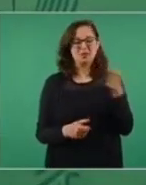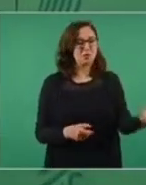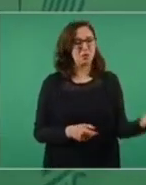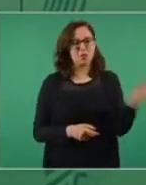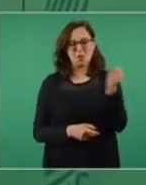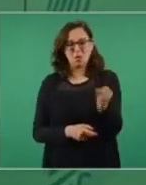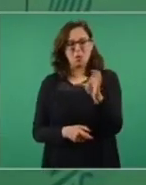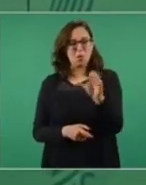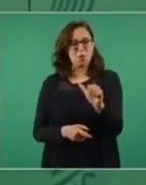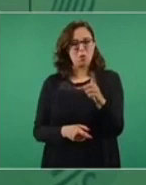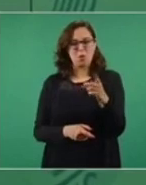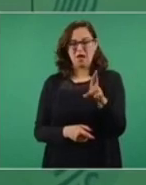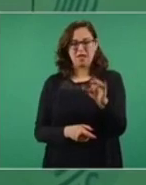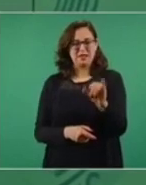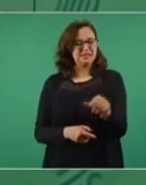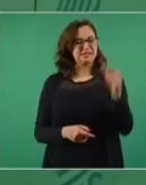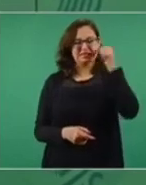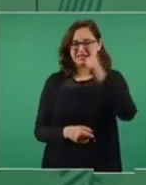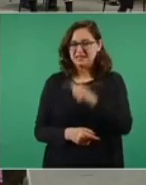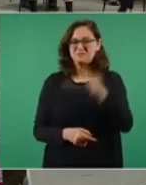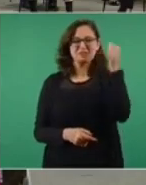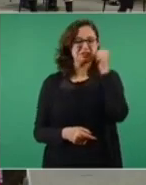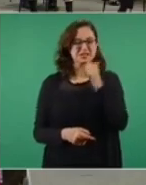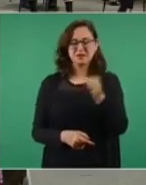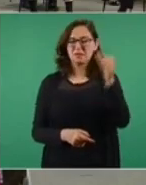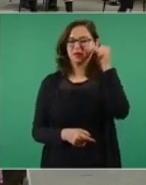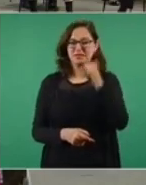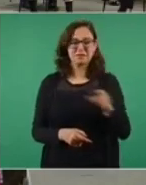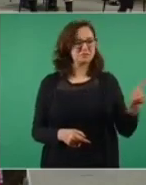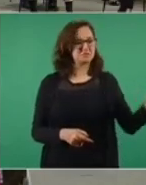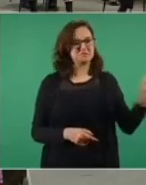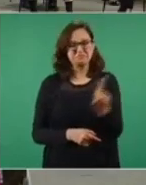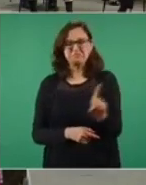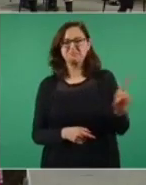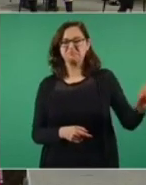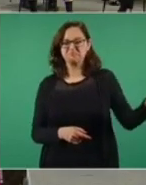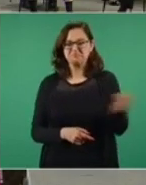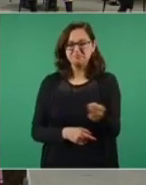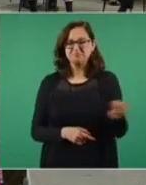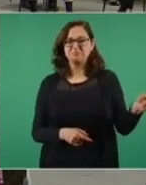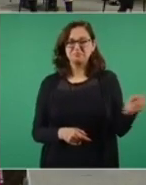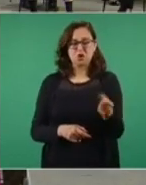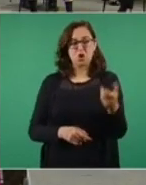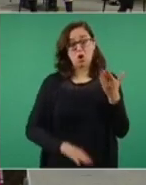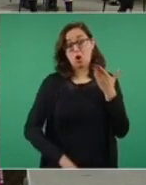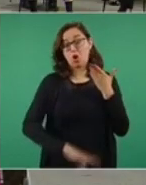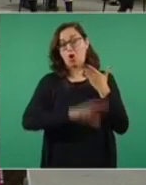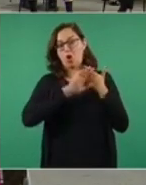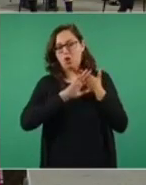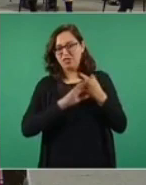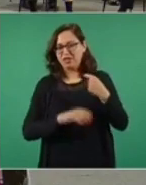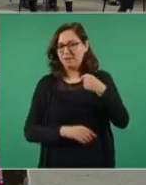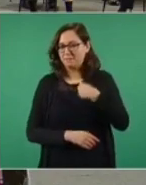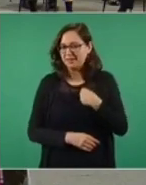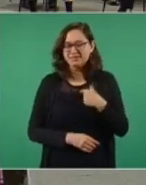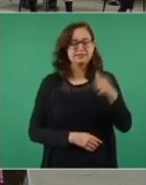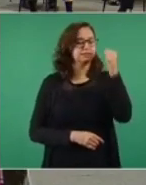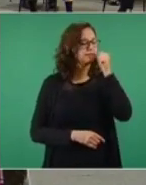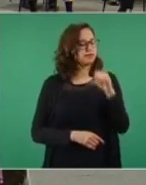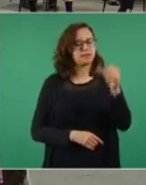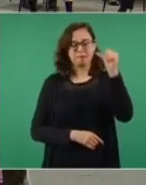De repente, que le gana a Pablo Gómez, en Coyoacán,